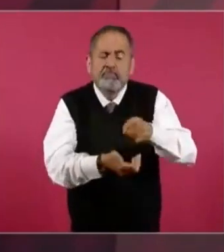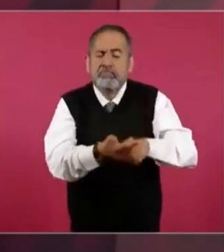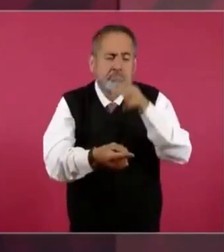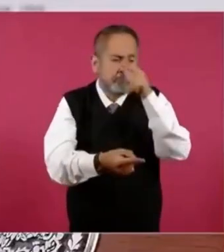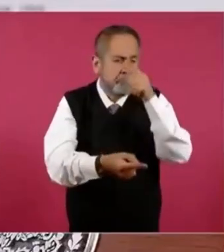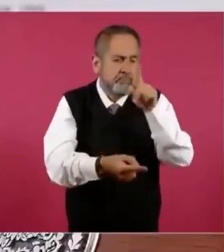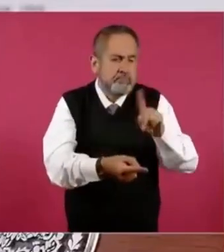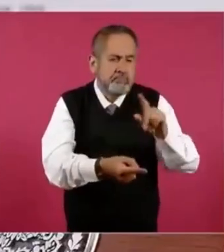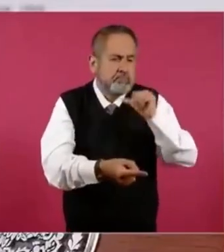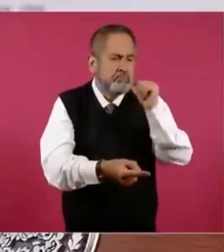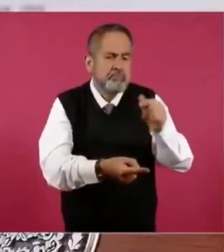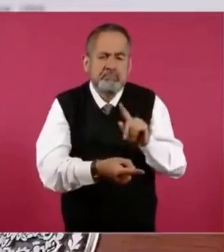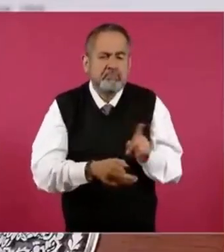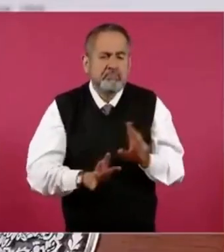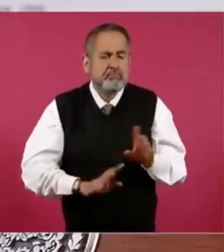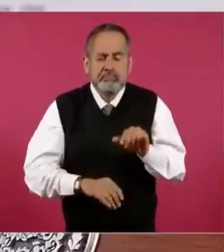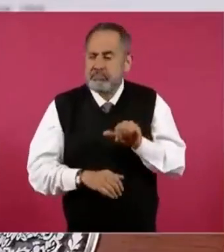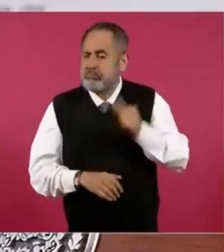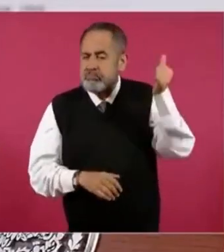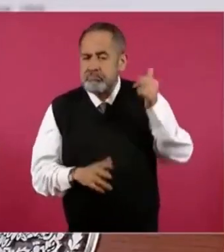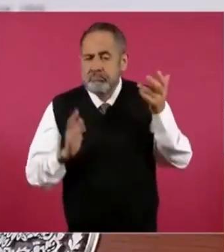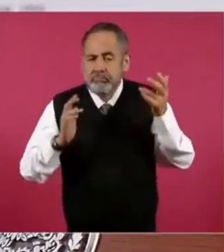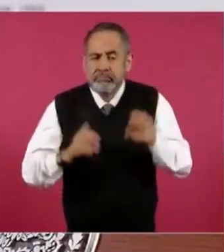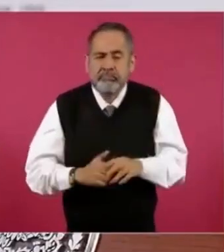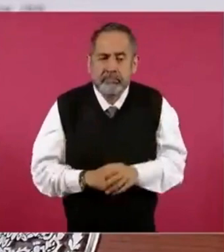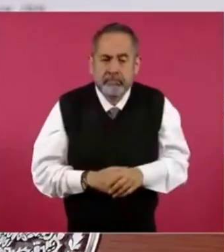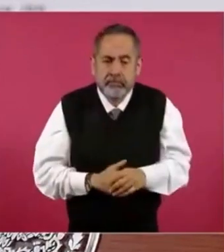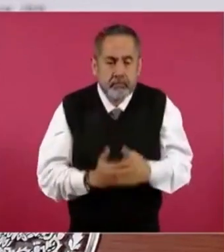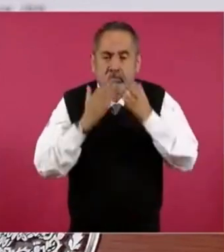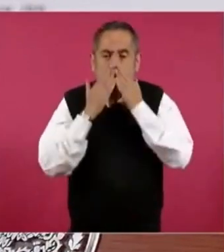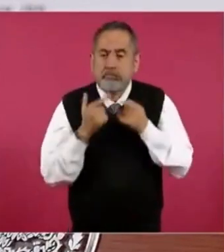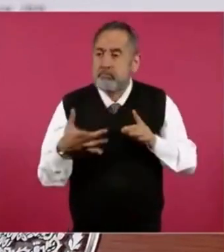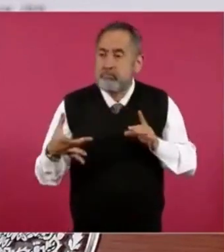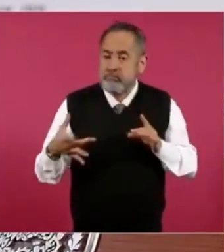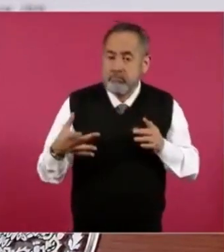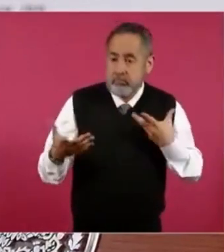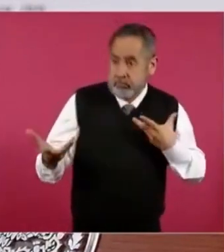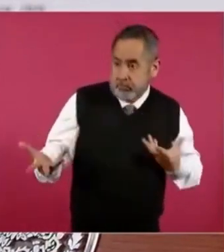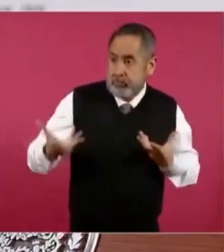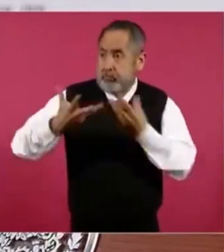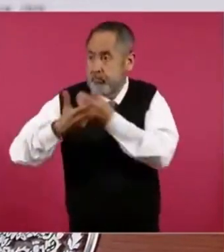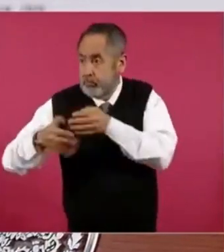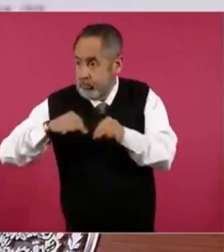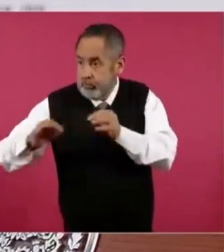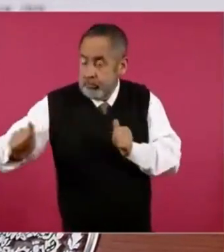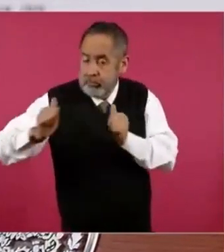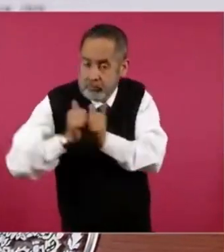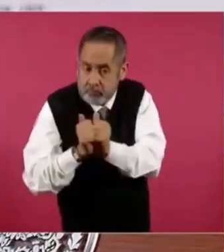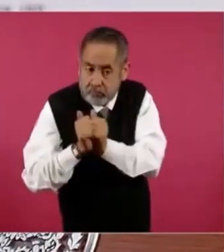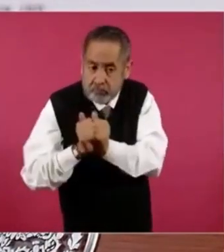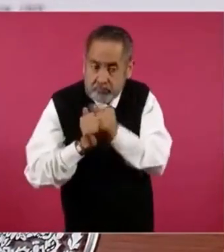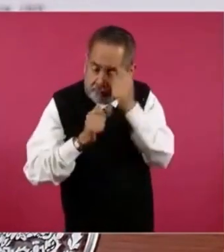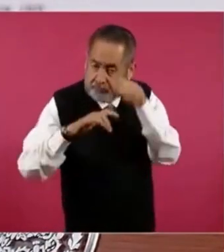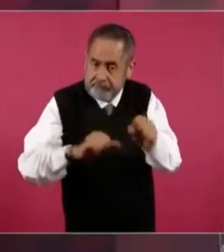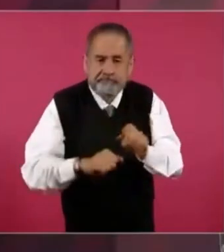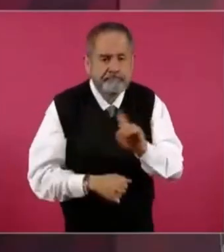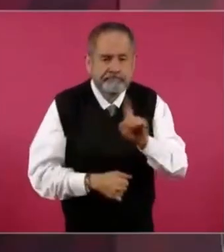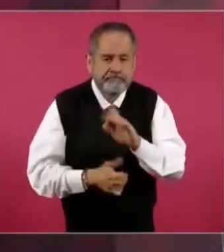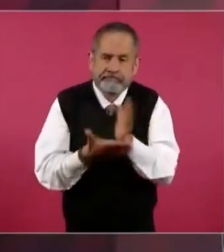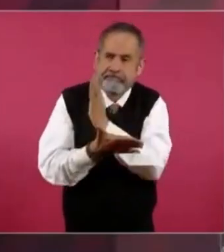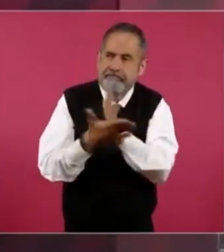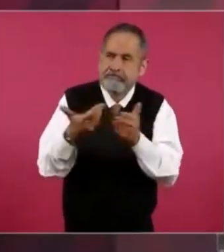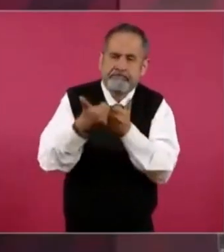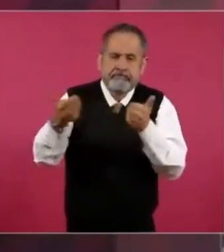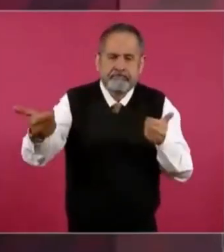corresponde, pero no hay cooperación de parte del gobierno de Estados Unidos